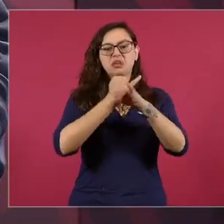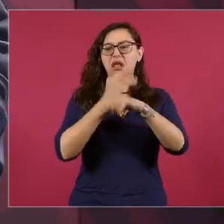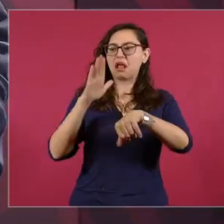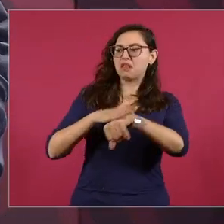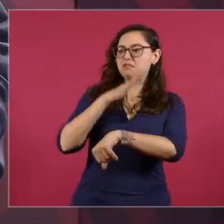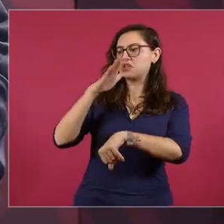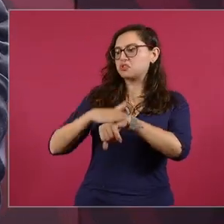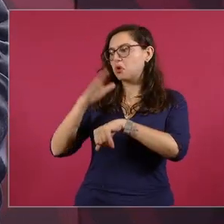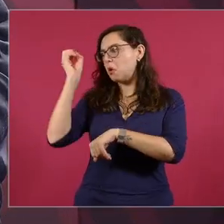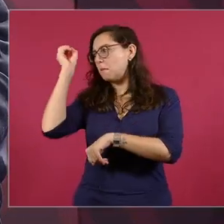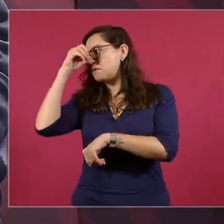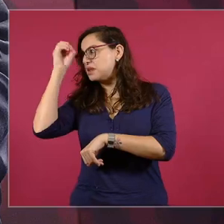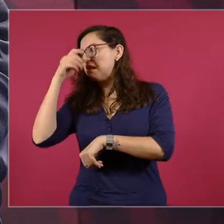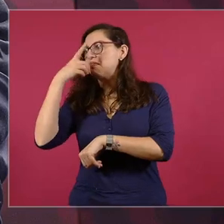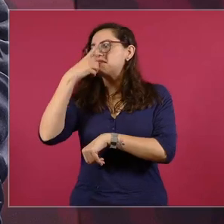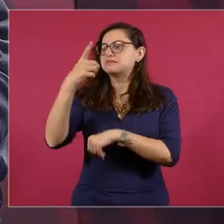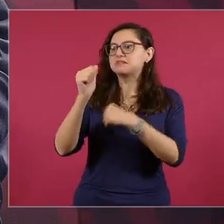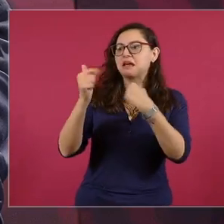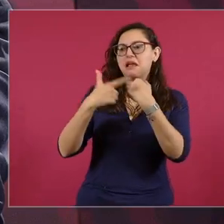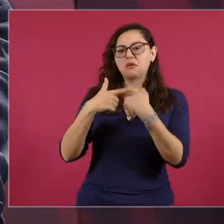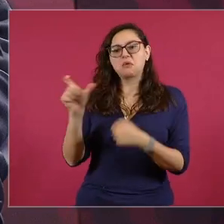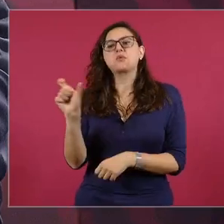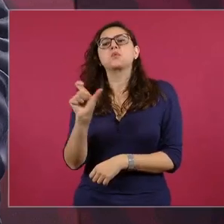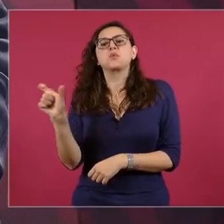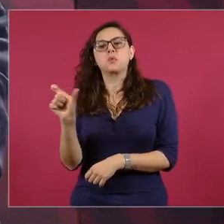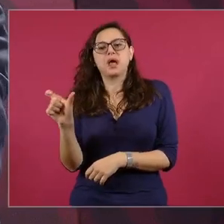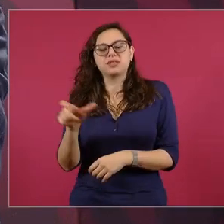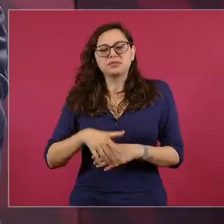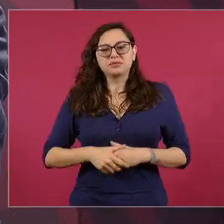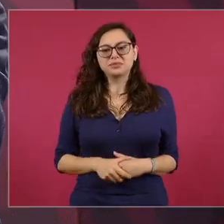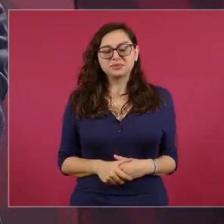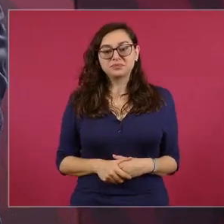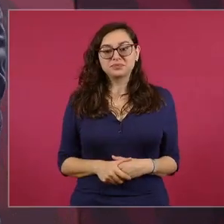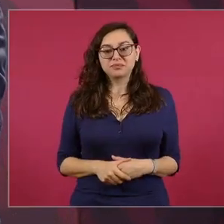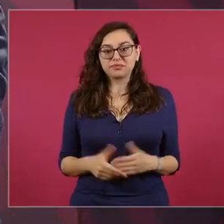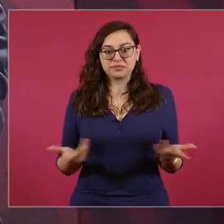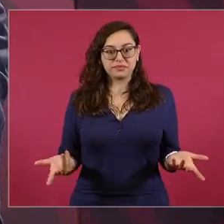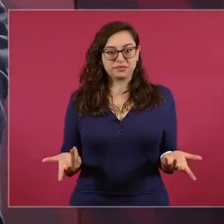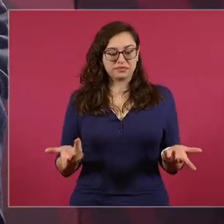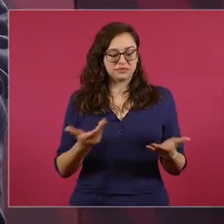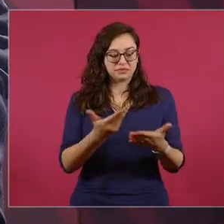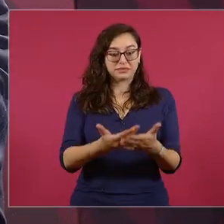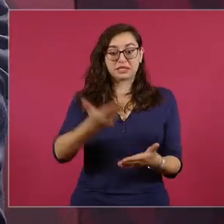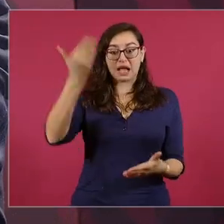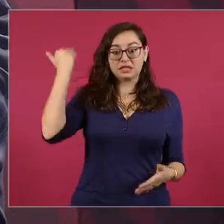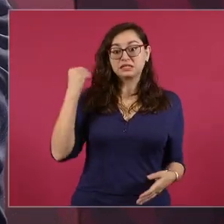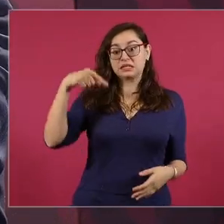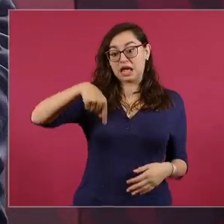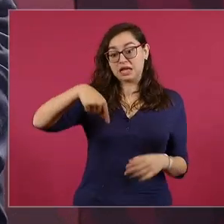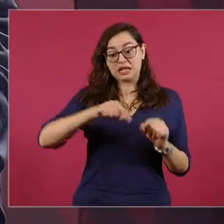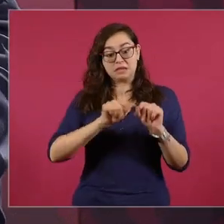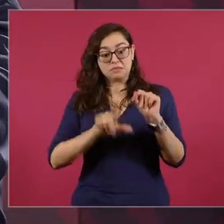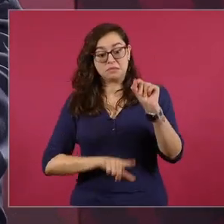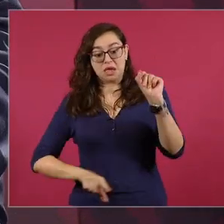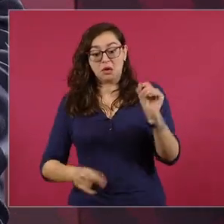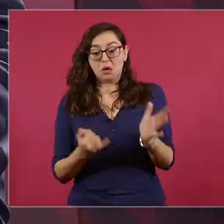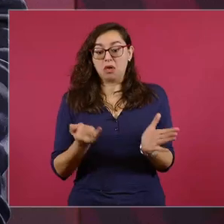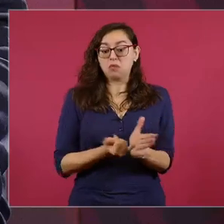se condonaban los impuestos a